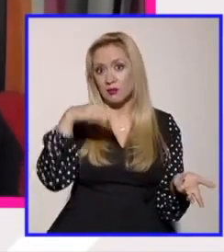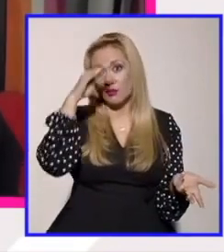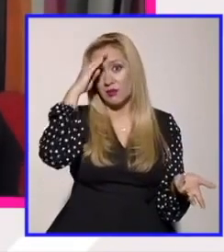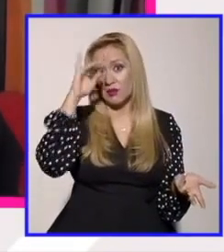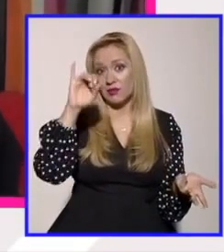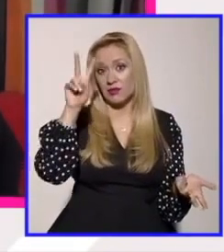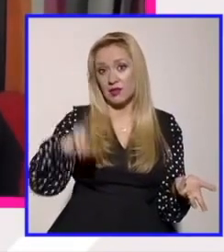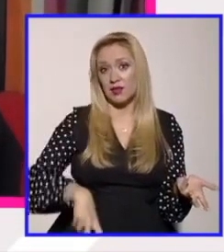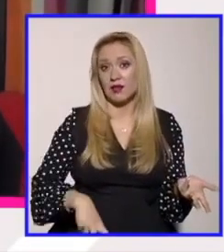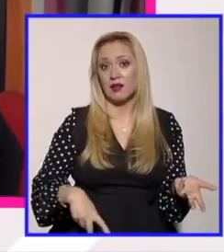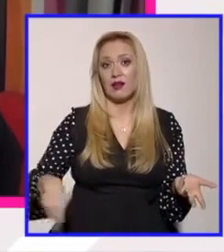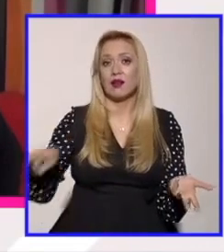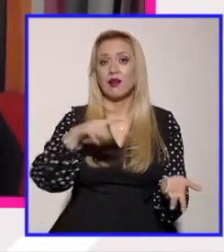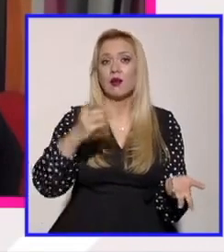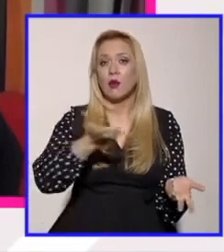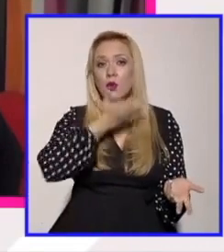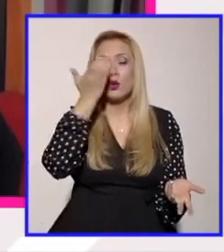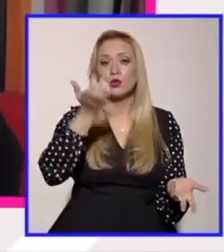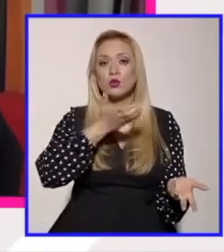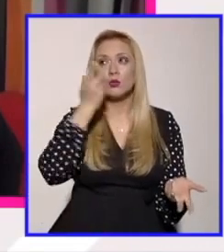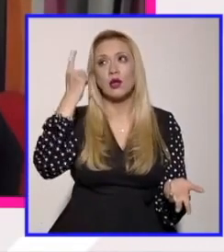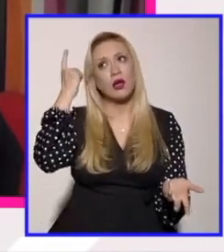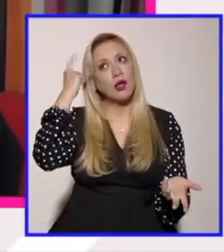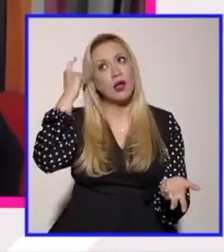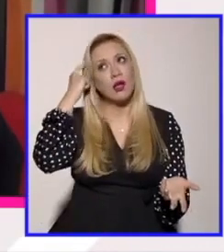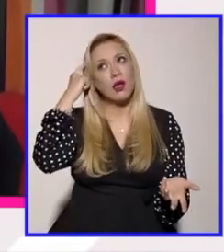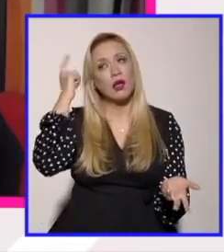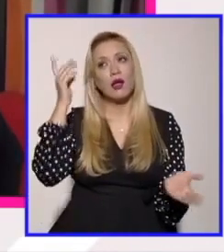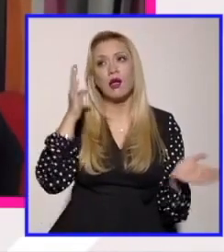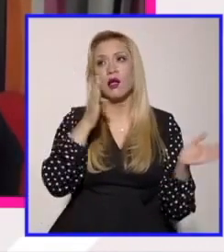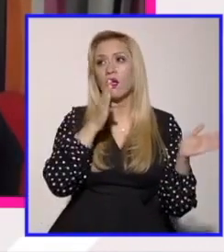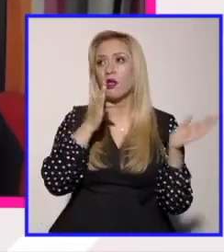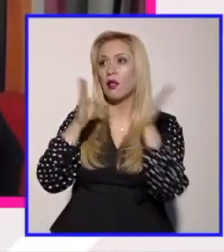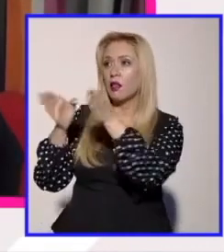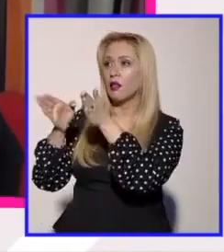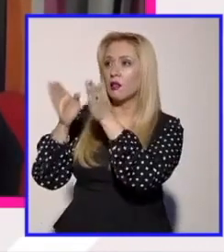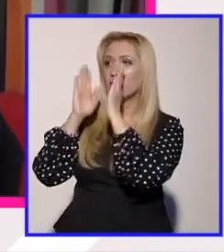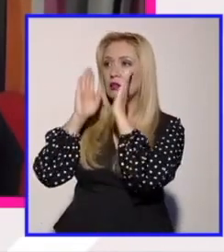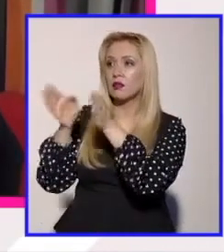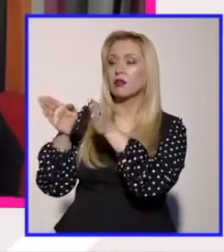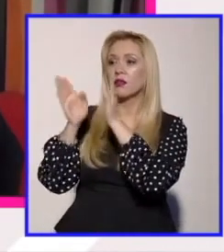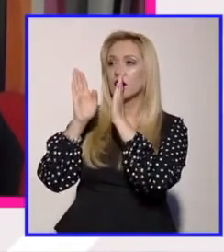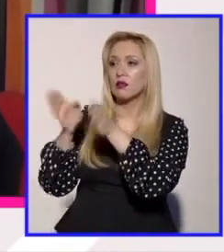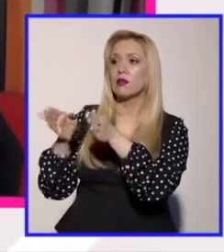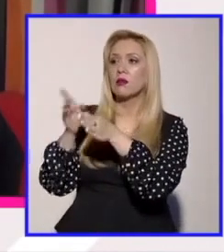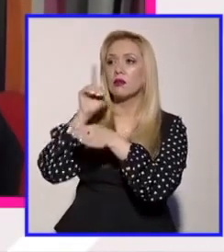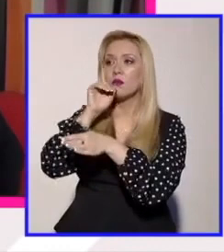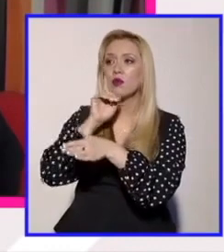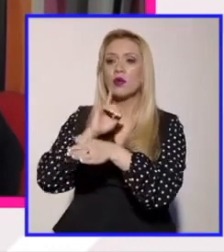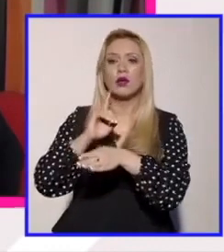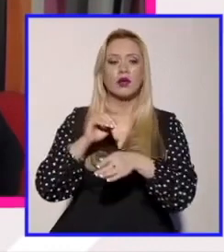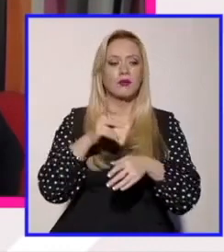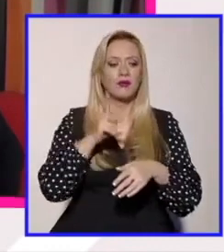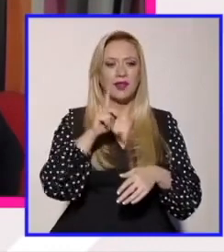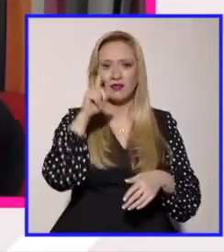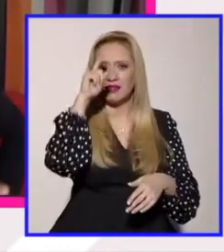el discurso o más bien el debate se ha vuelto si no imposible muy complicado porque